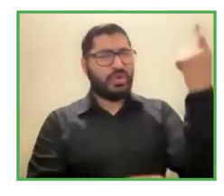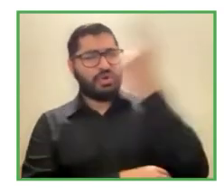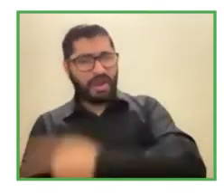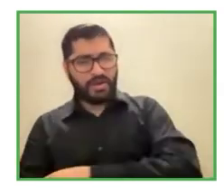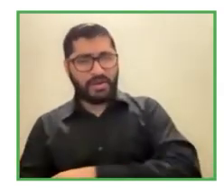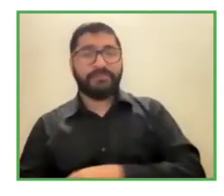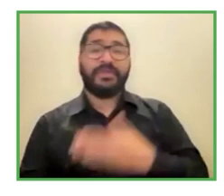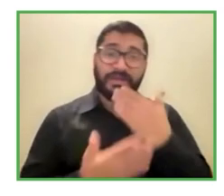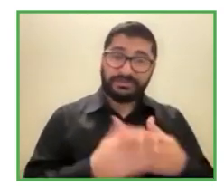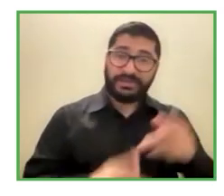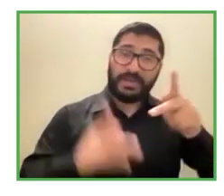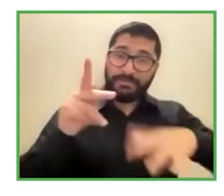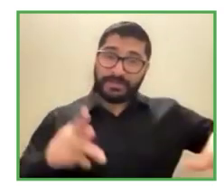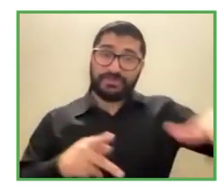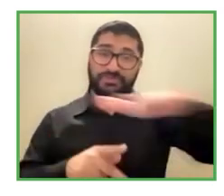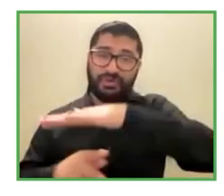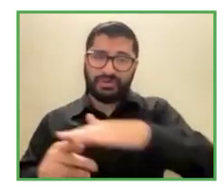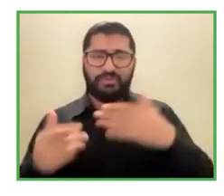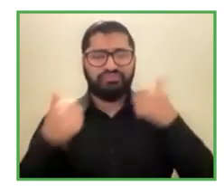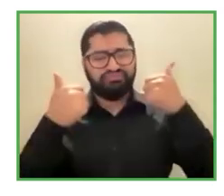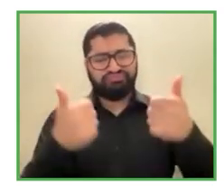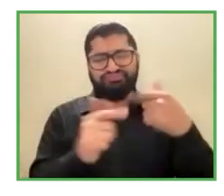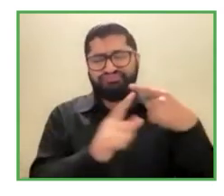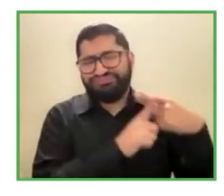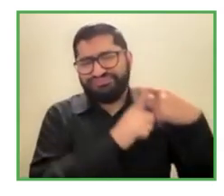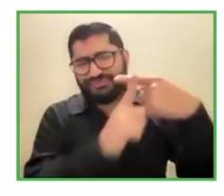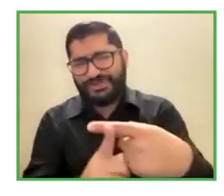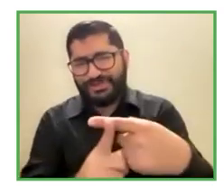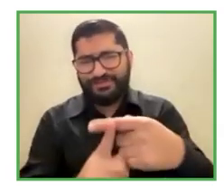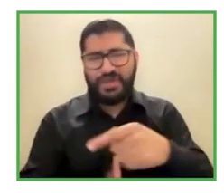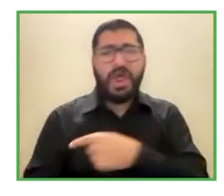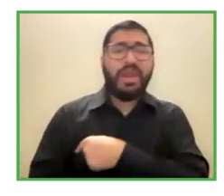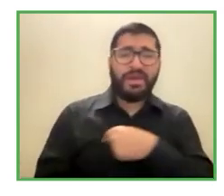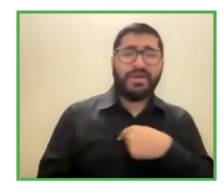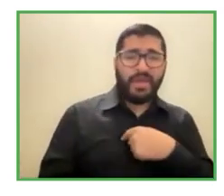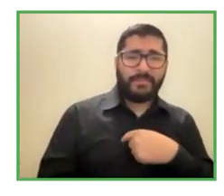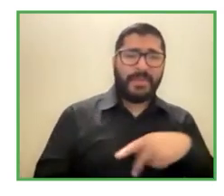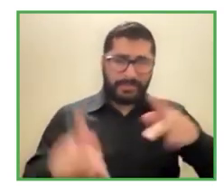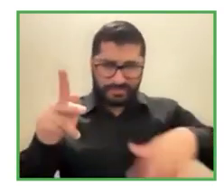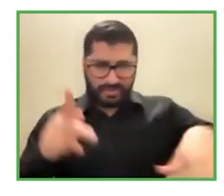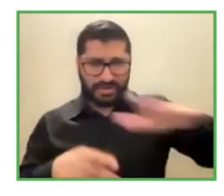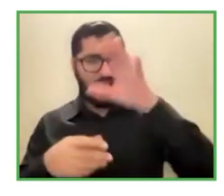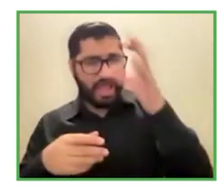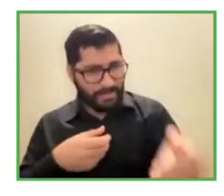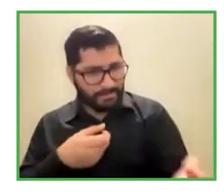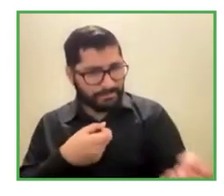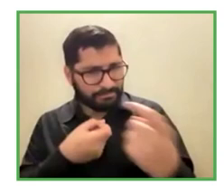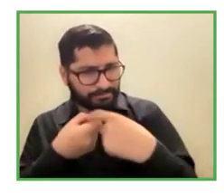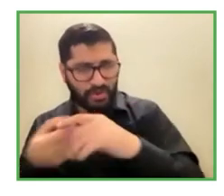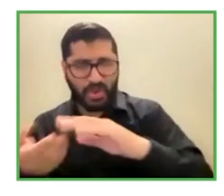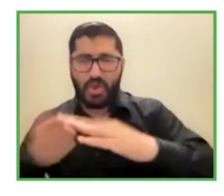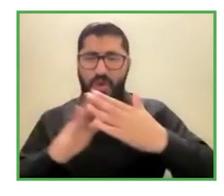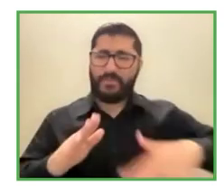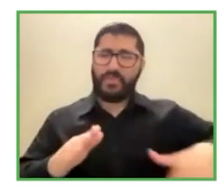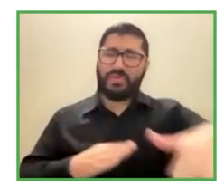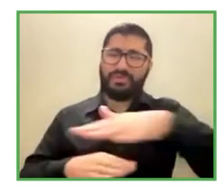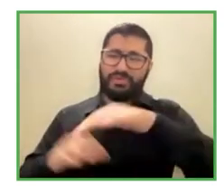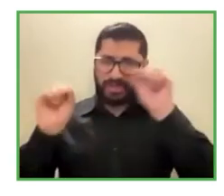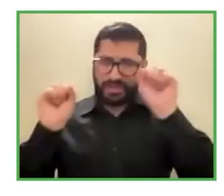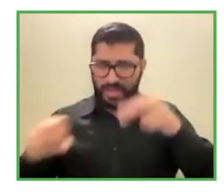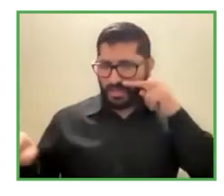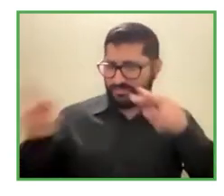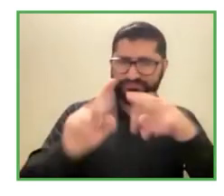nombre de quienes son parte de la comunidad que miran estas buenas prácticas ¿no es cierto? y de alguna manera se incentivan a seguir